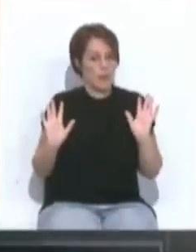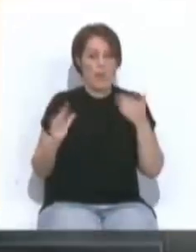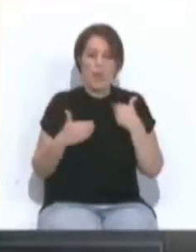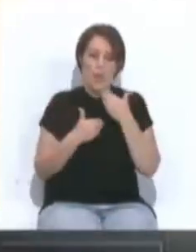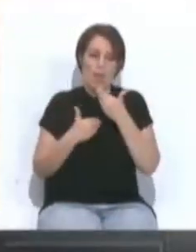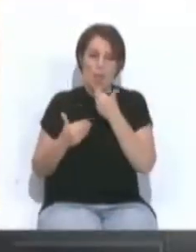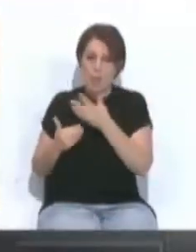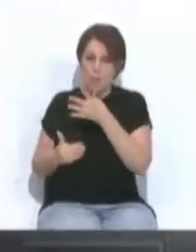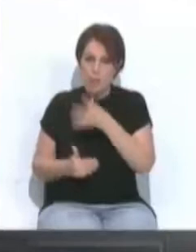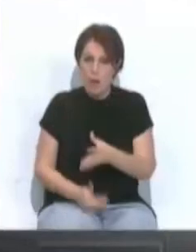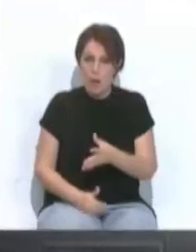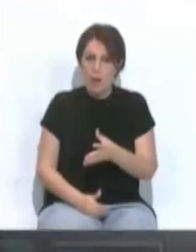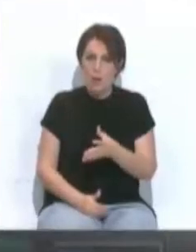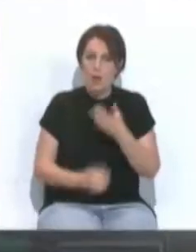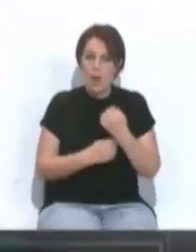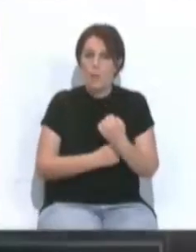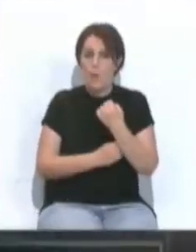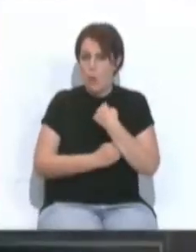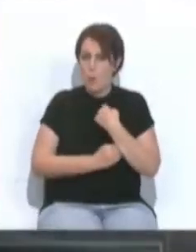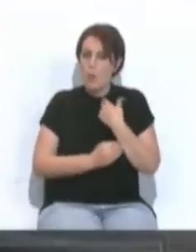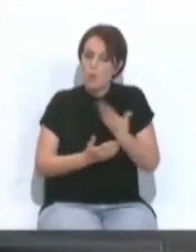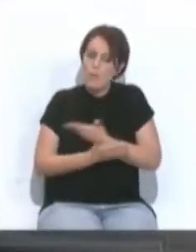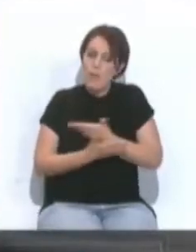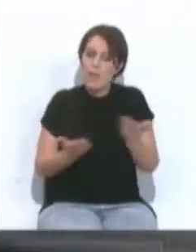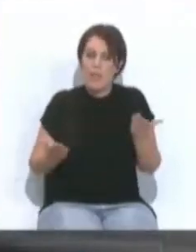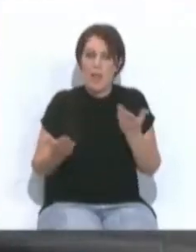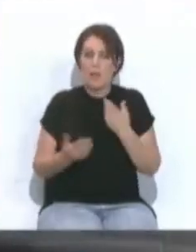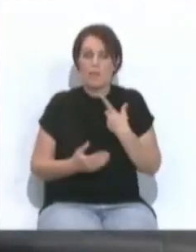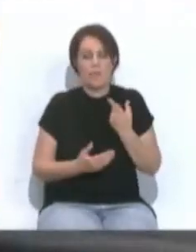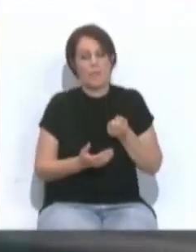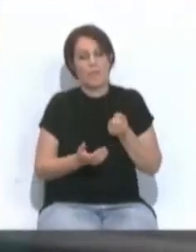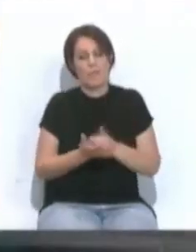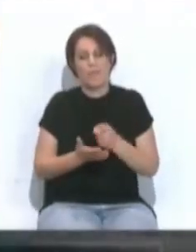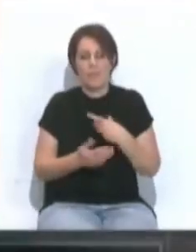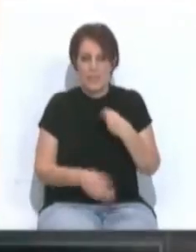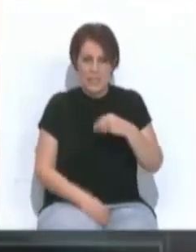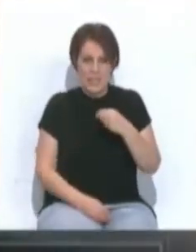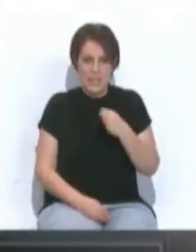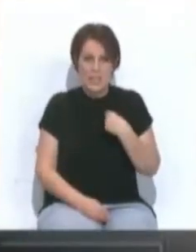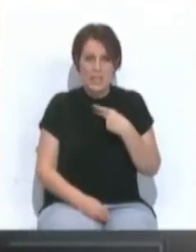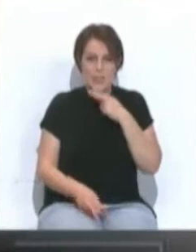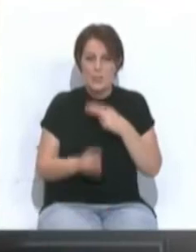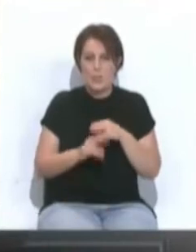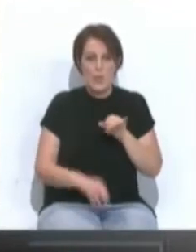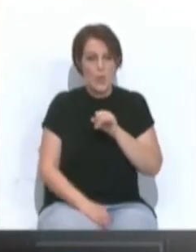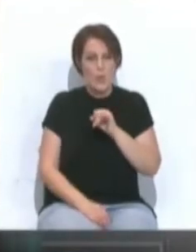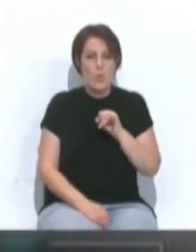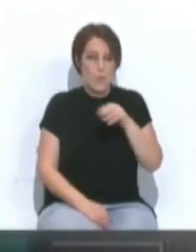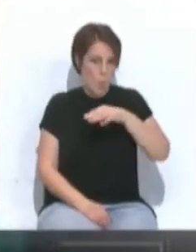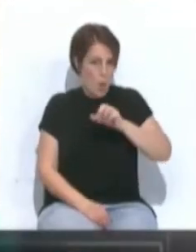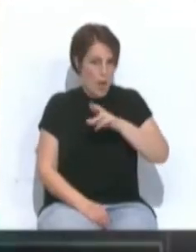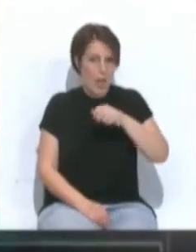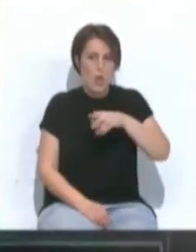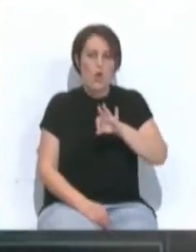Agradecida por el apoyo y la confianza una vez más del presidente, de Juanma Moreno y estoy